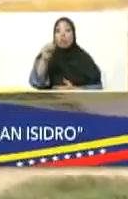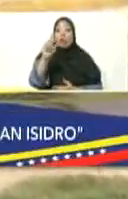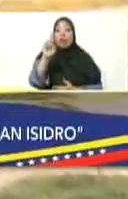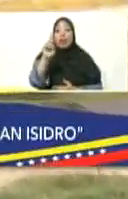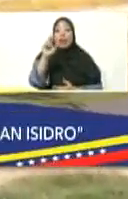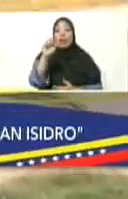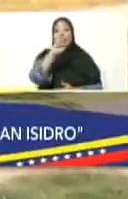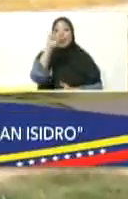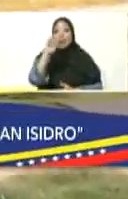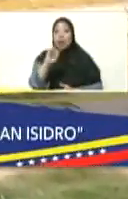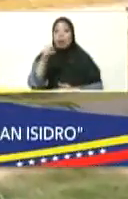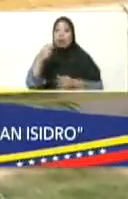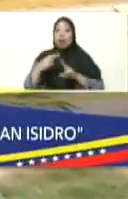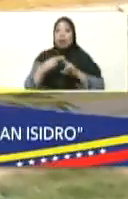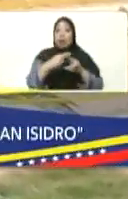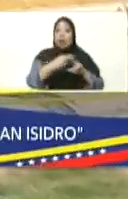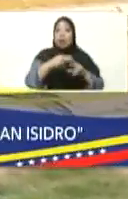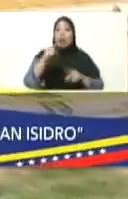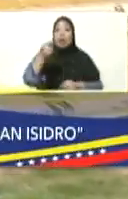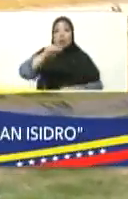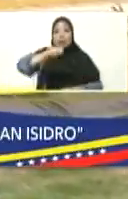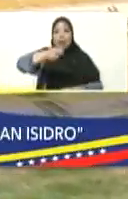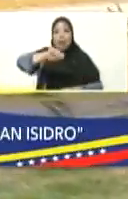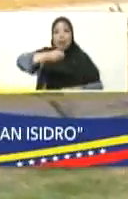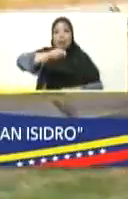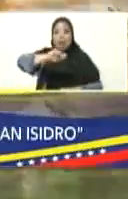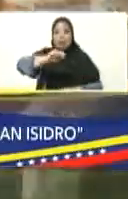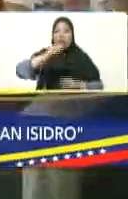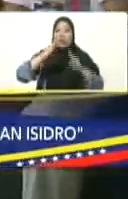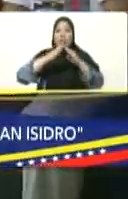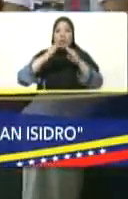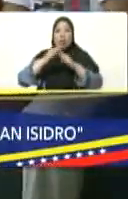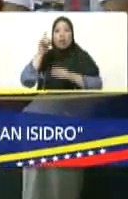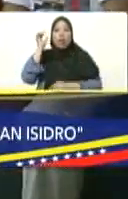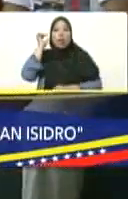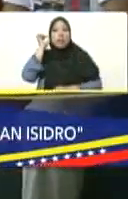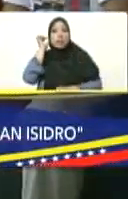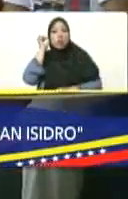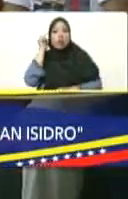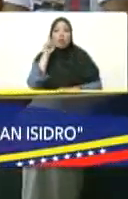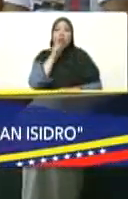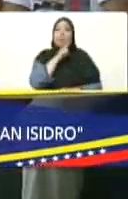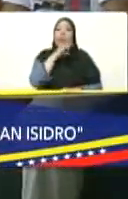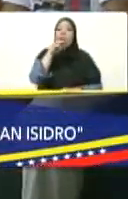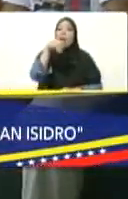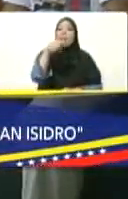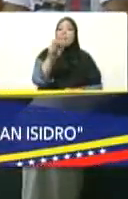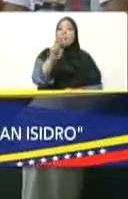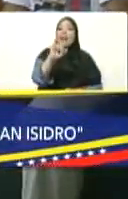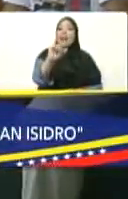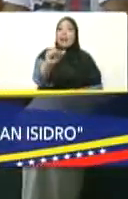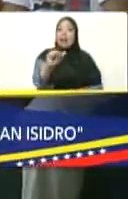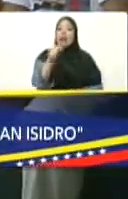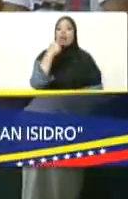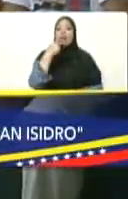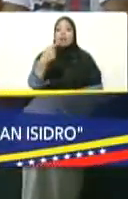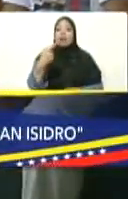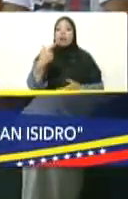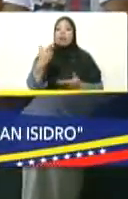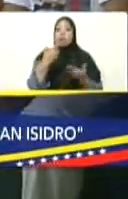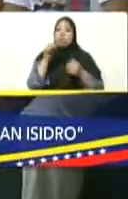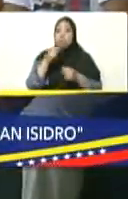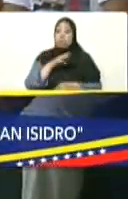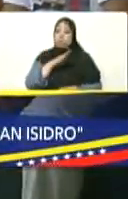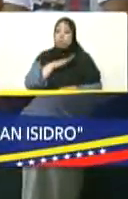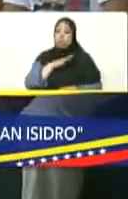señor presidente. Aquí tenemos a la señora María Padilla, le vamos a dar el pase a para que sea ella, señor presidente, sus